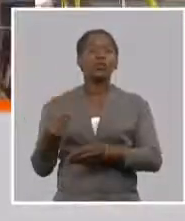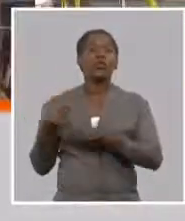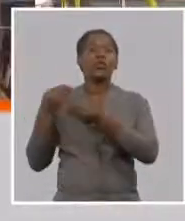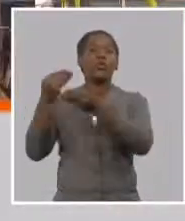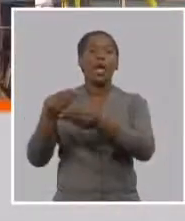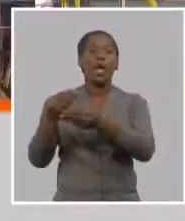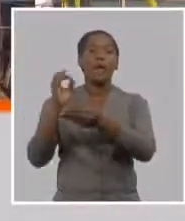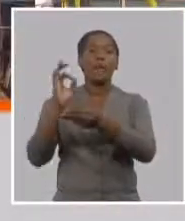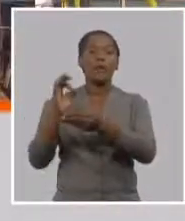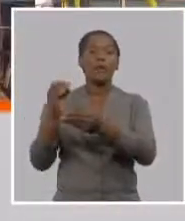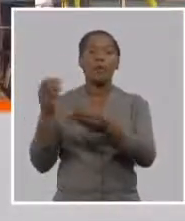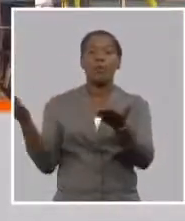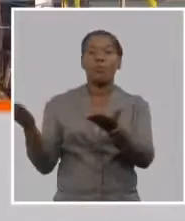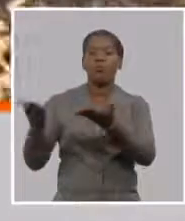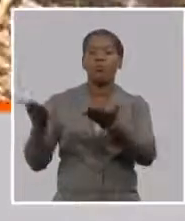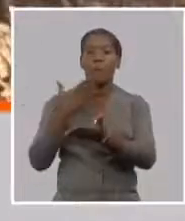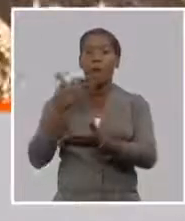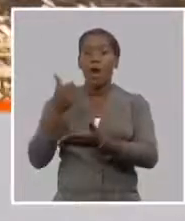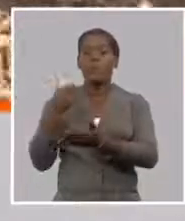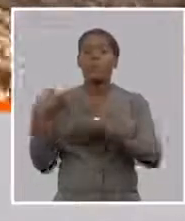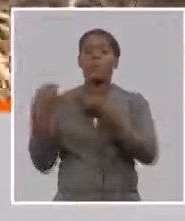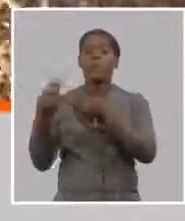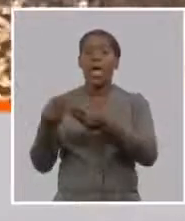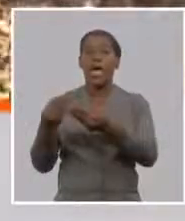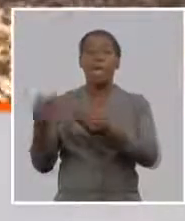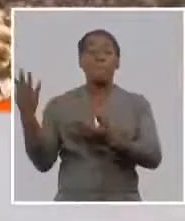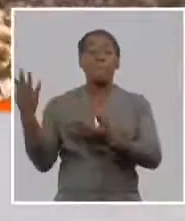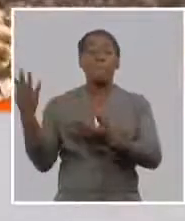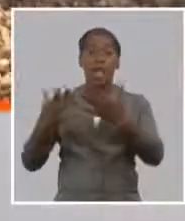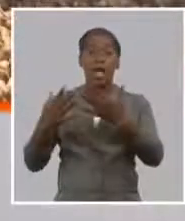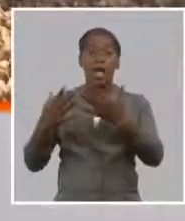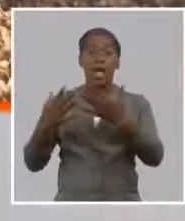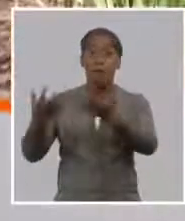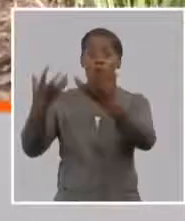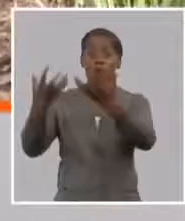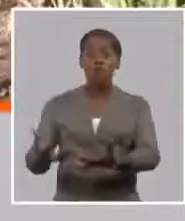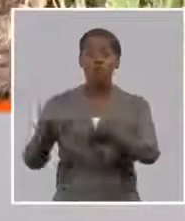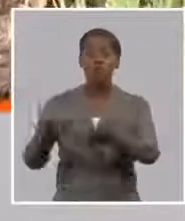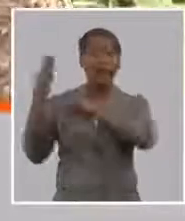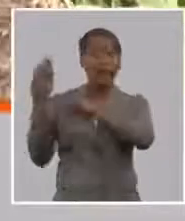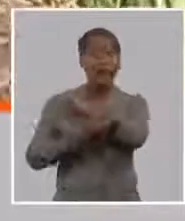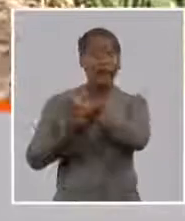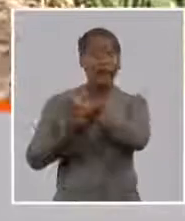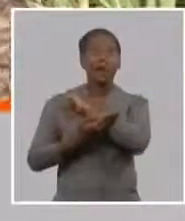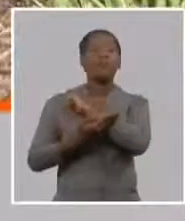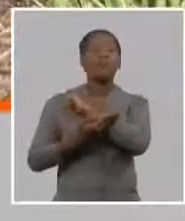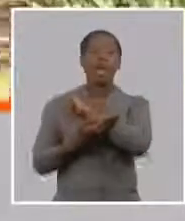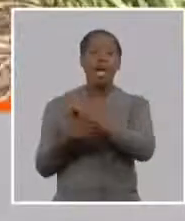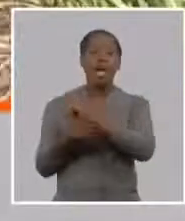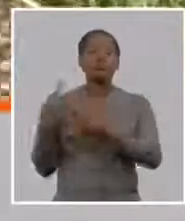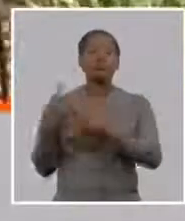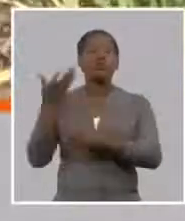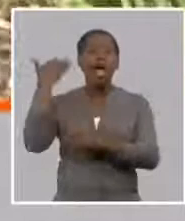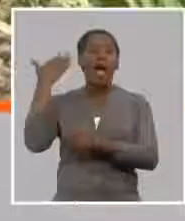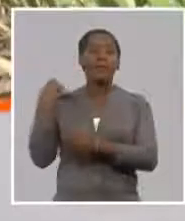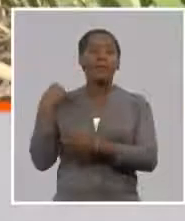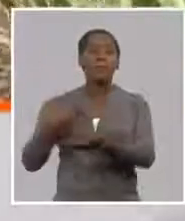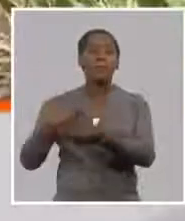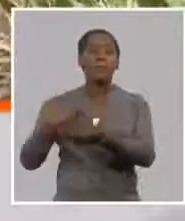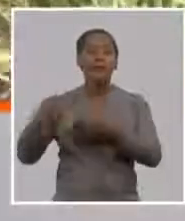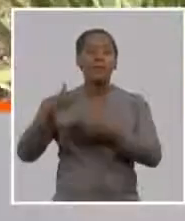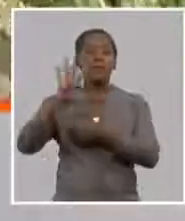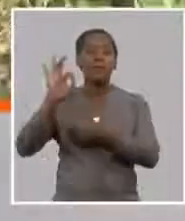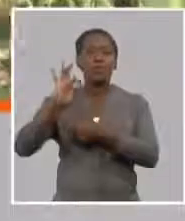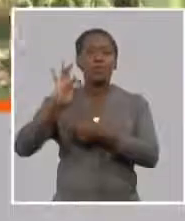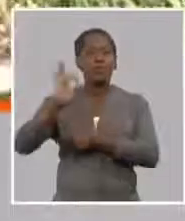caso de incendio o sea por el riesgo de incendio un cañavera es incendio y ustedes saben los incendios forestales incluso que conocemos uno que